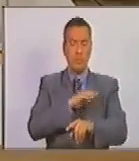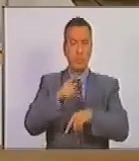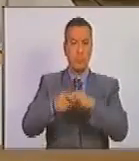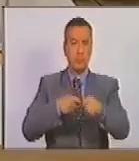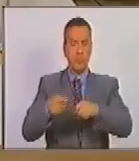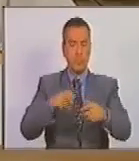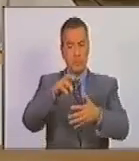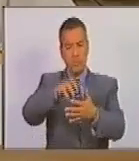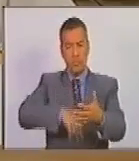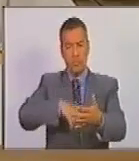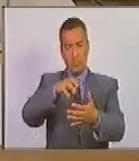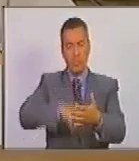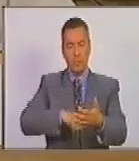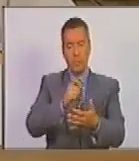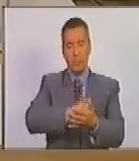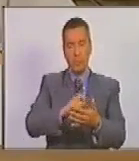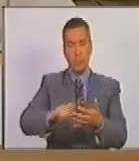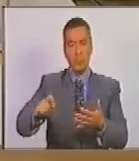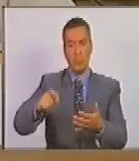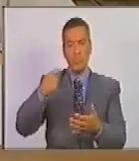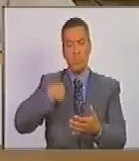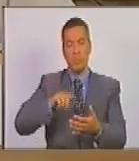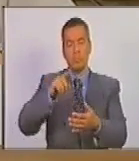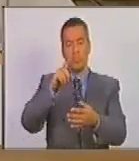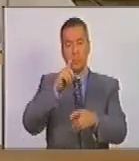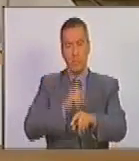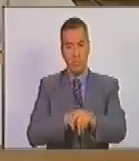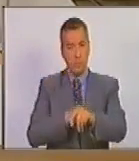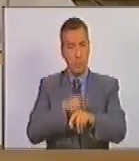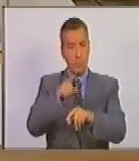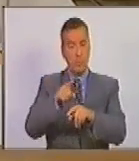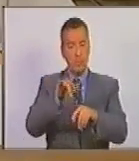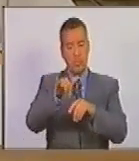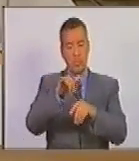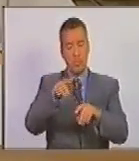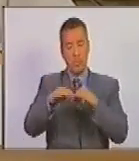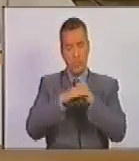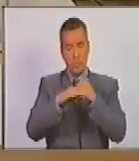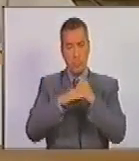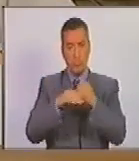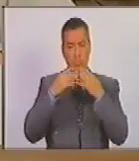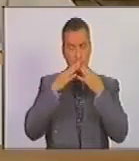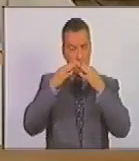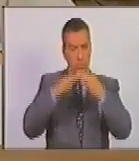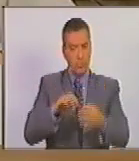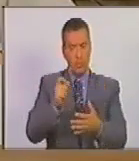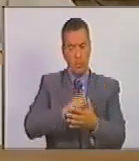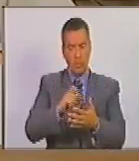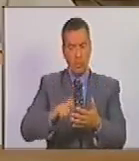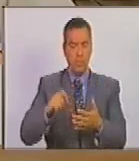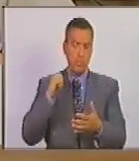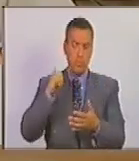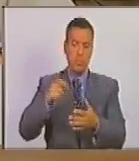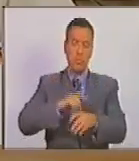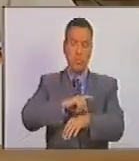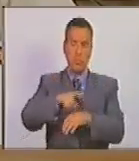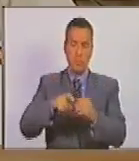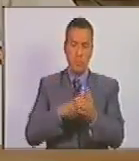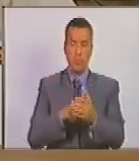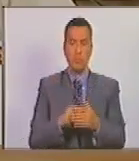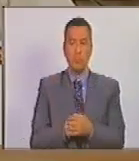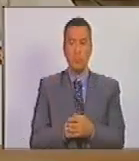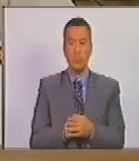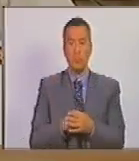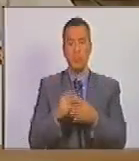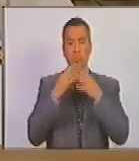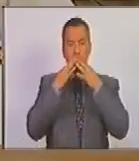agrícola. El contrato agrícola temporal tendrá los mismos efectos y garantías del contrato a tiempo determinado.